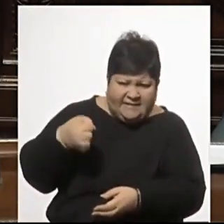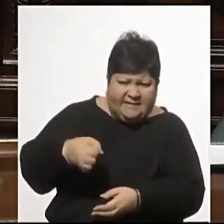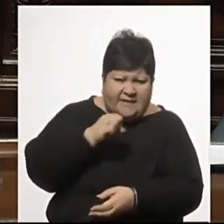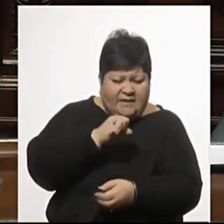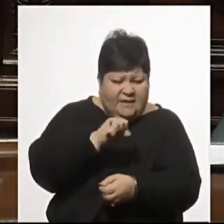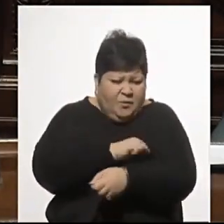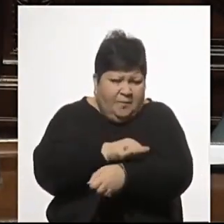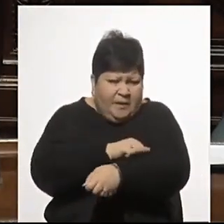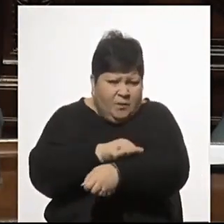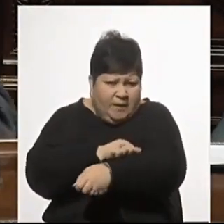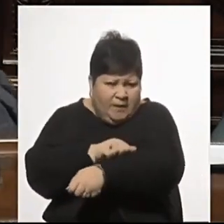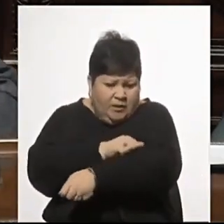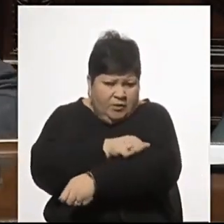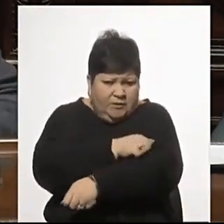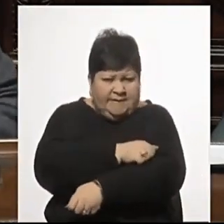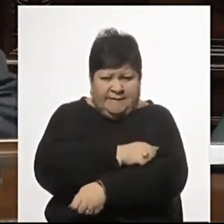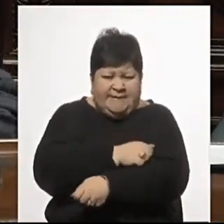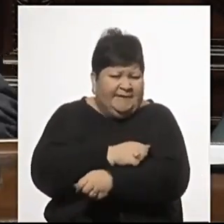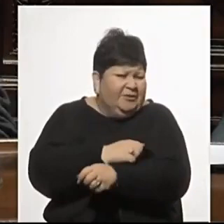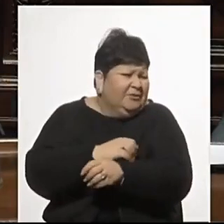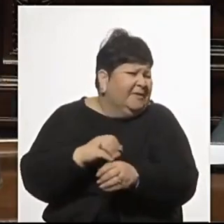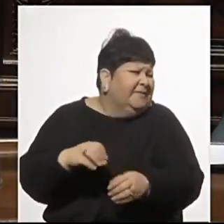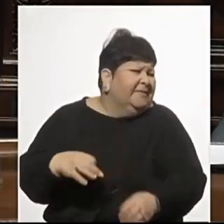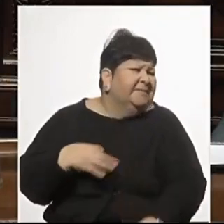pañuelo he pasado de todo